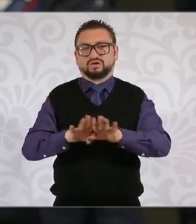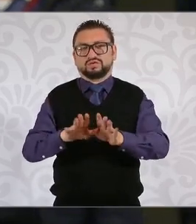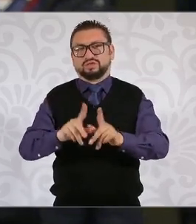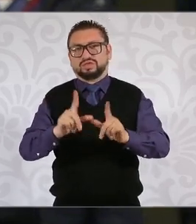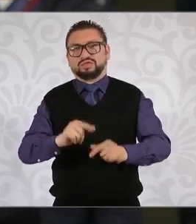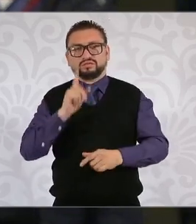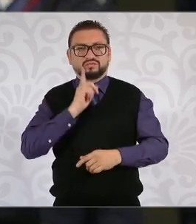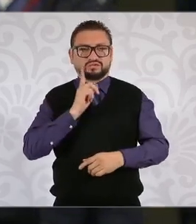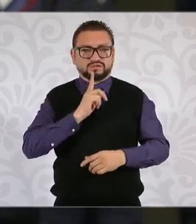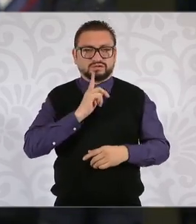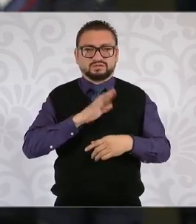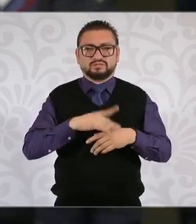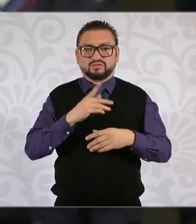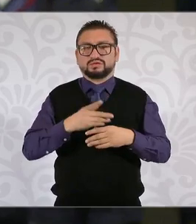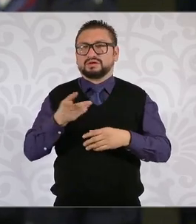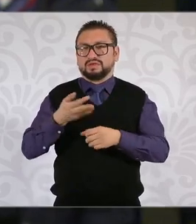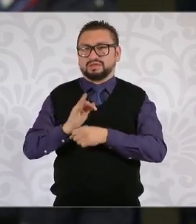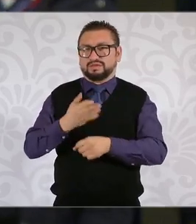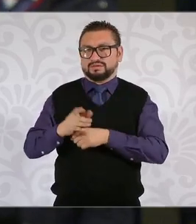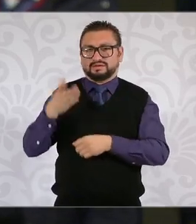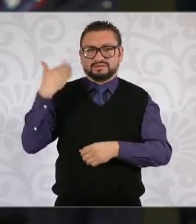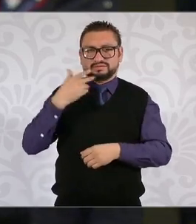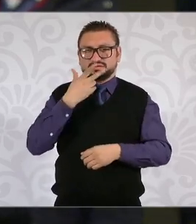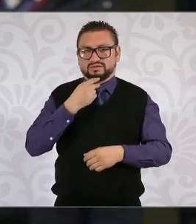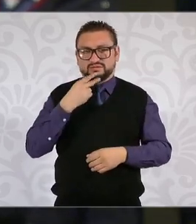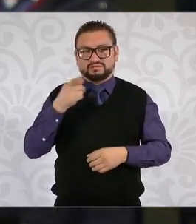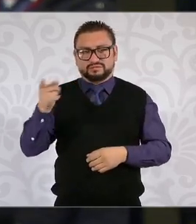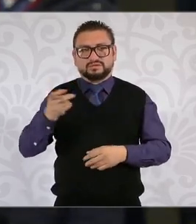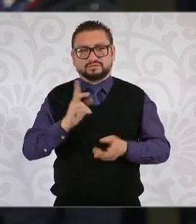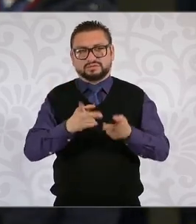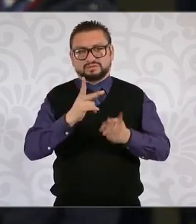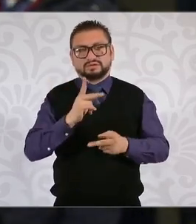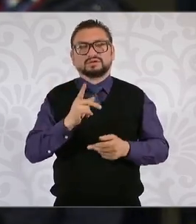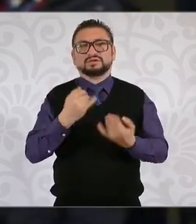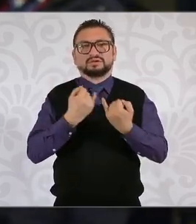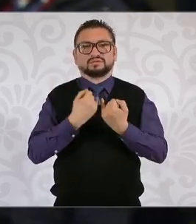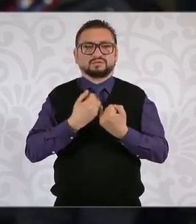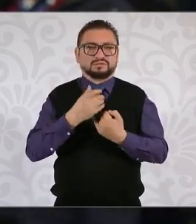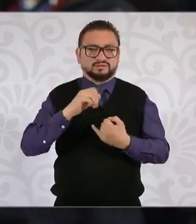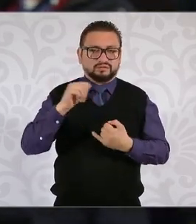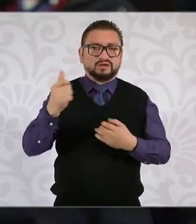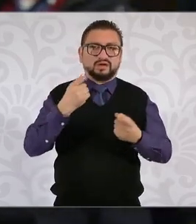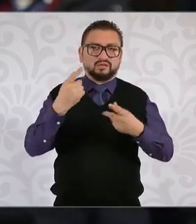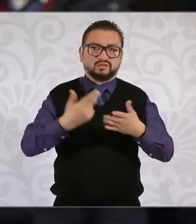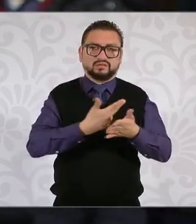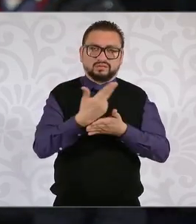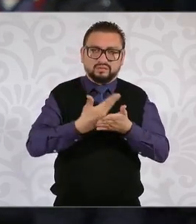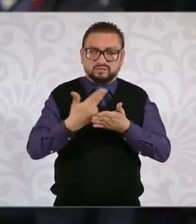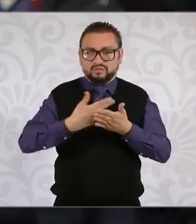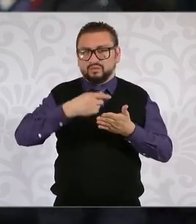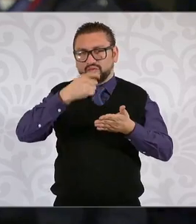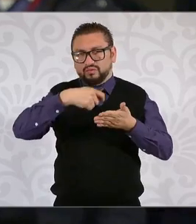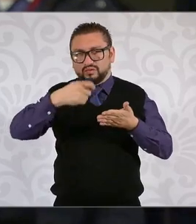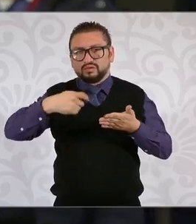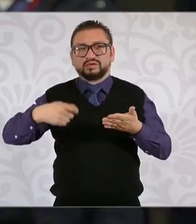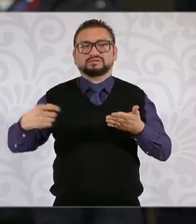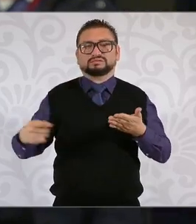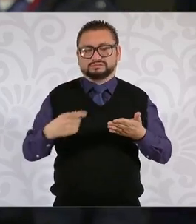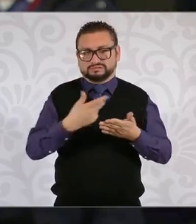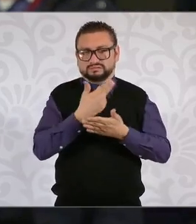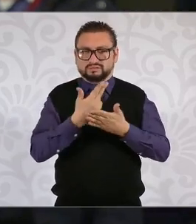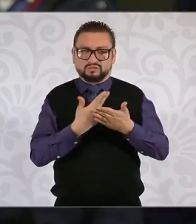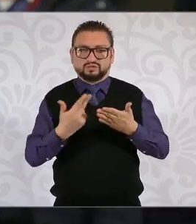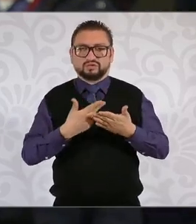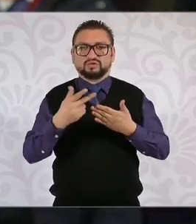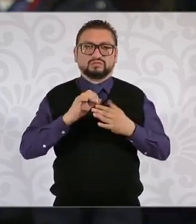no solamente del comediante del que hablamos la anterior ocasión que me tocó la palabra sino también de caricaturistas que incluso la han dibujado